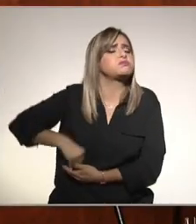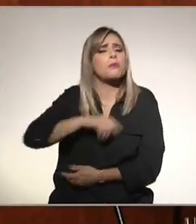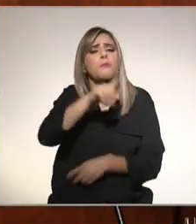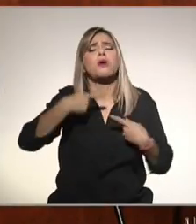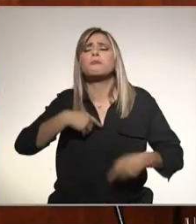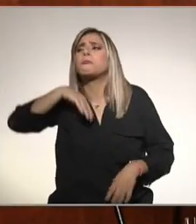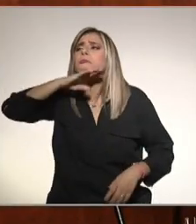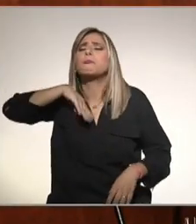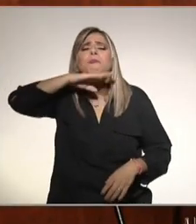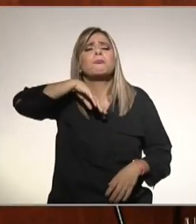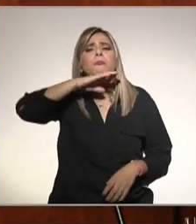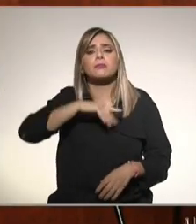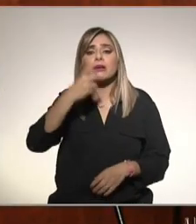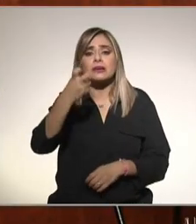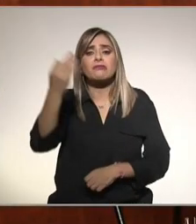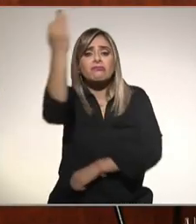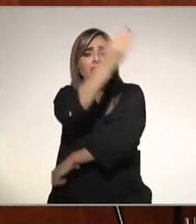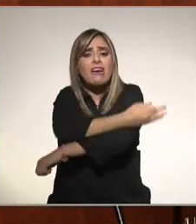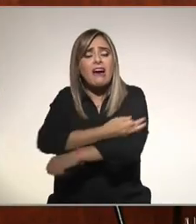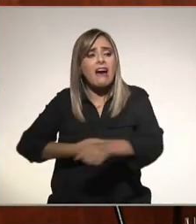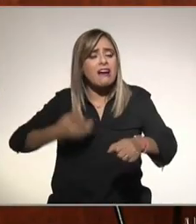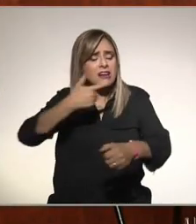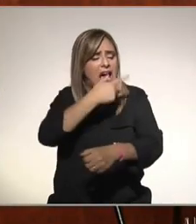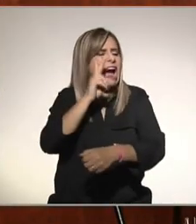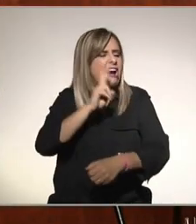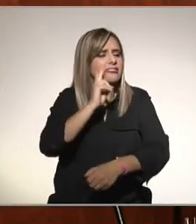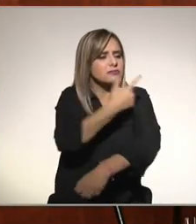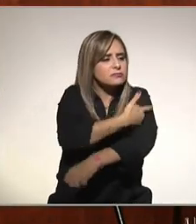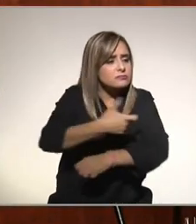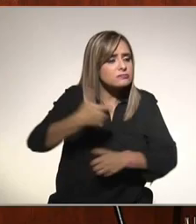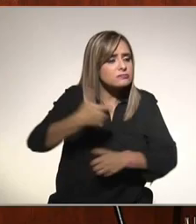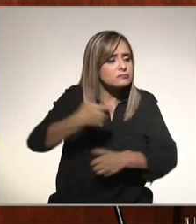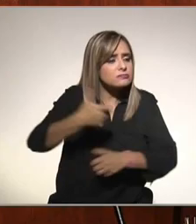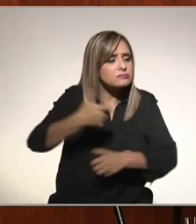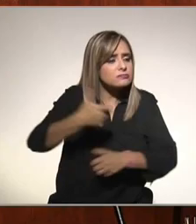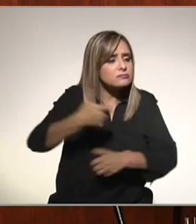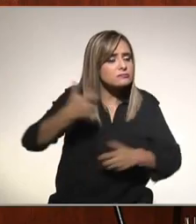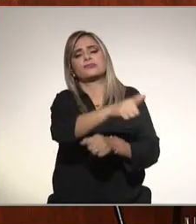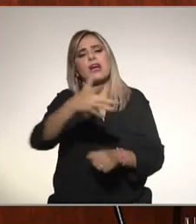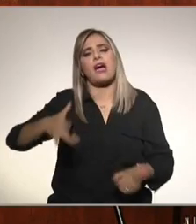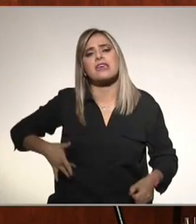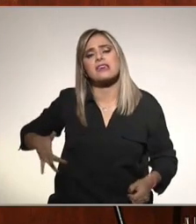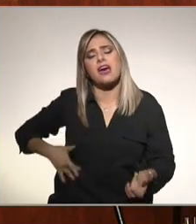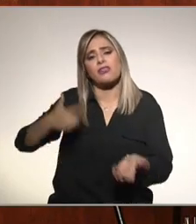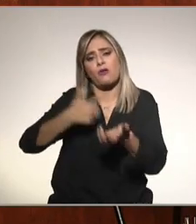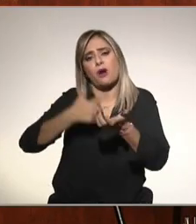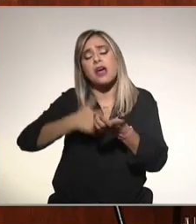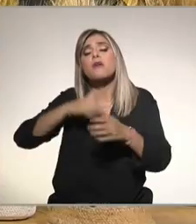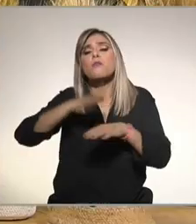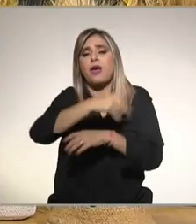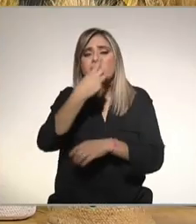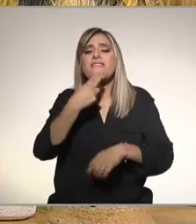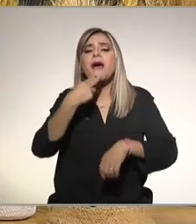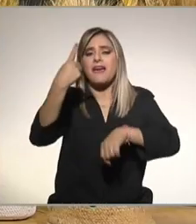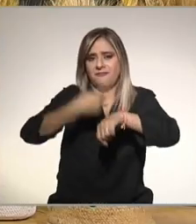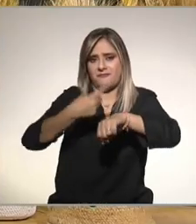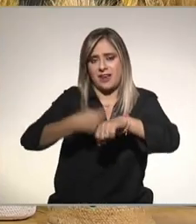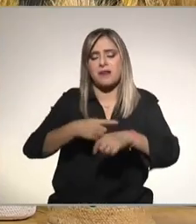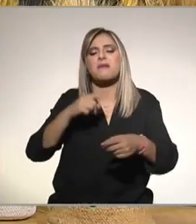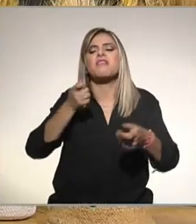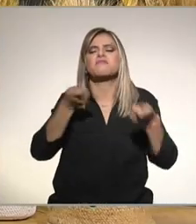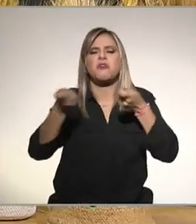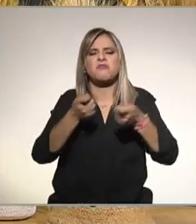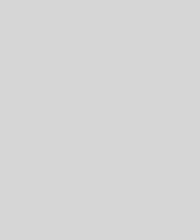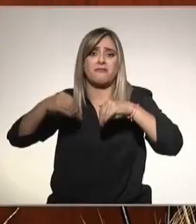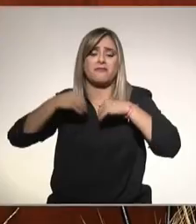diabéticos que no se controlan que no llevan su dieta que no toman su medicamento en forma puntual que no hacen ejercicio esos tienen mucho riesgo de